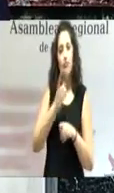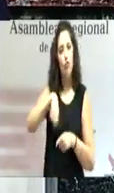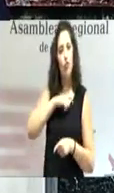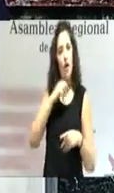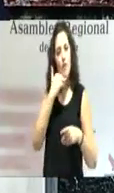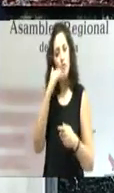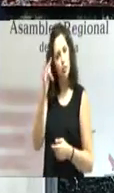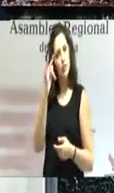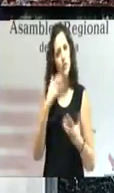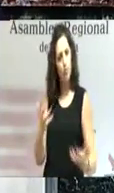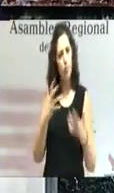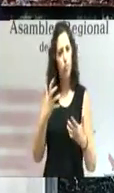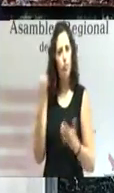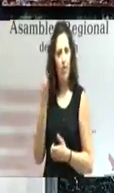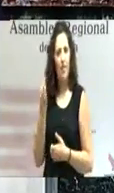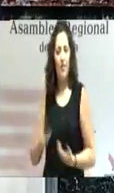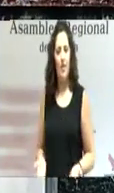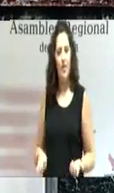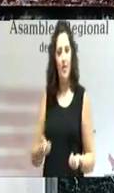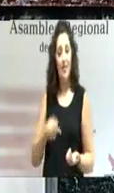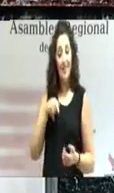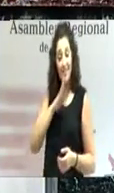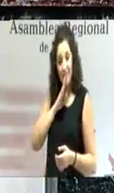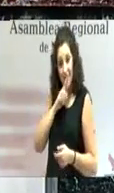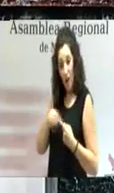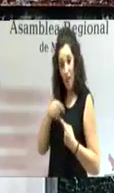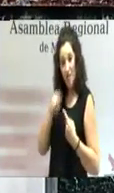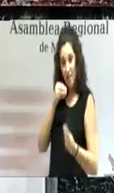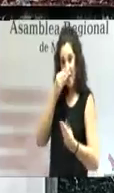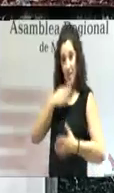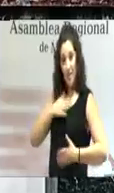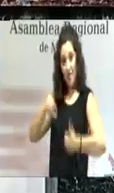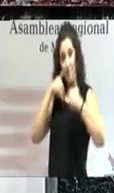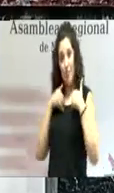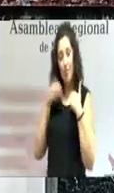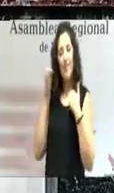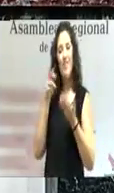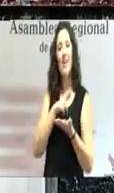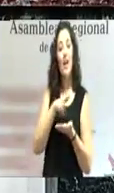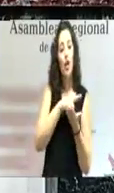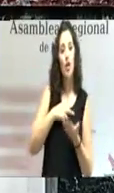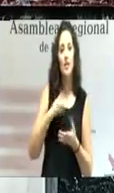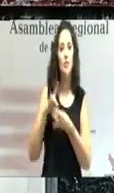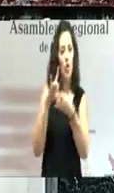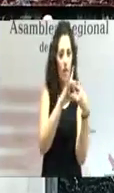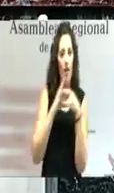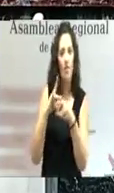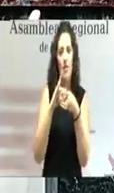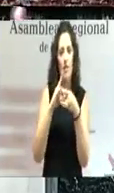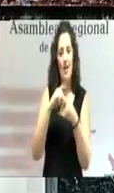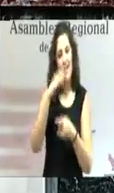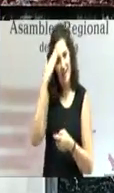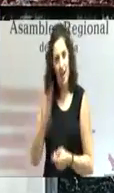ventaja. Para ello, es preciso que en las regiones actuemos de manera coordinada, leal, desde la